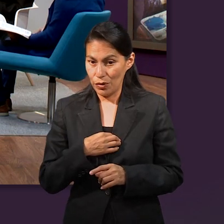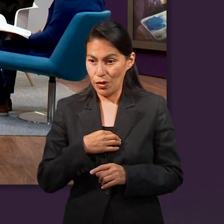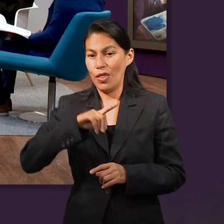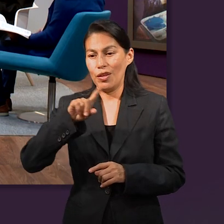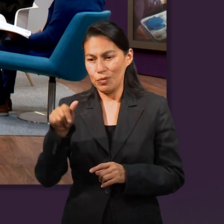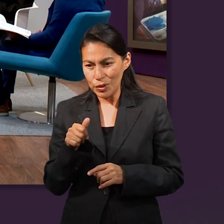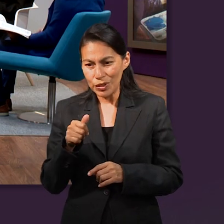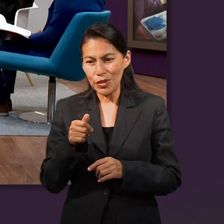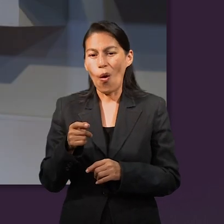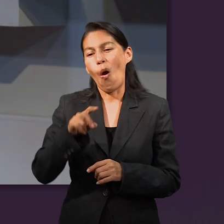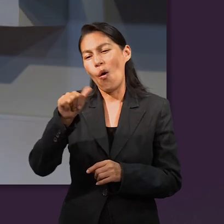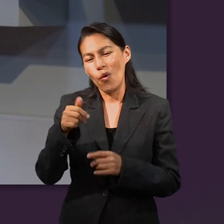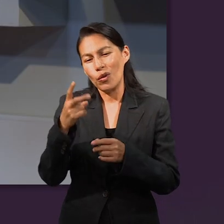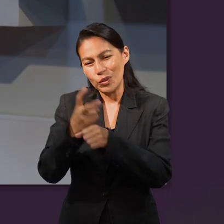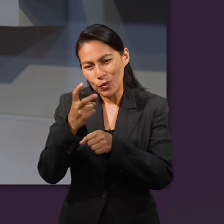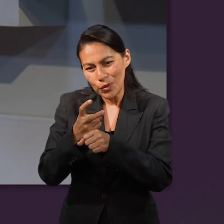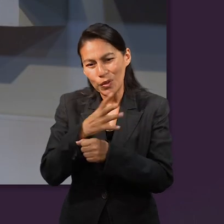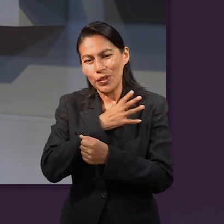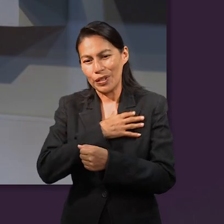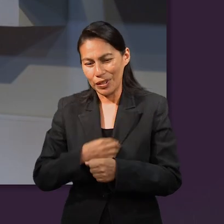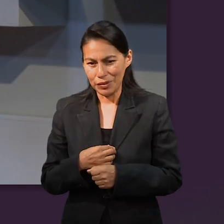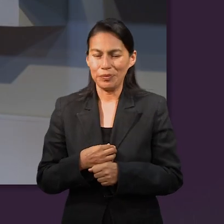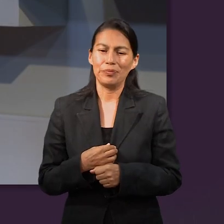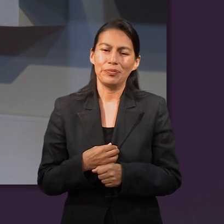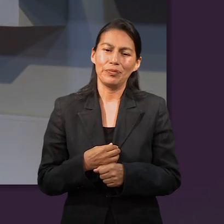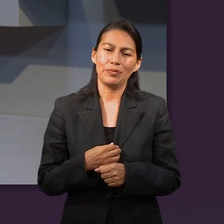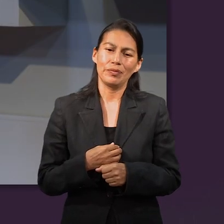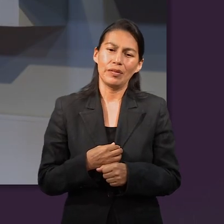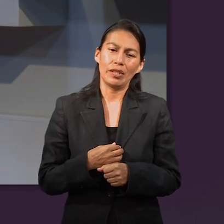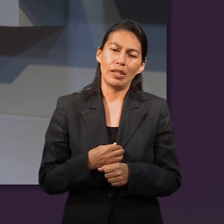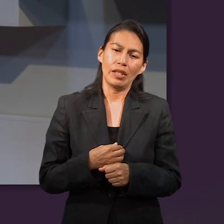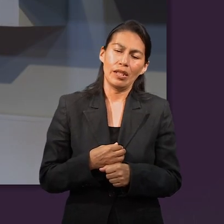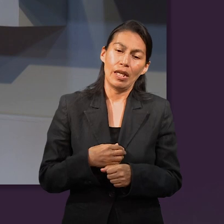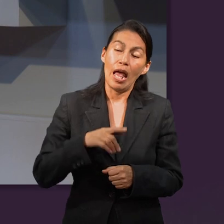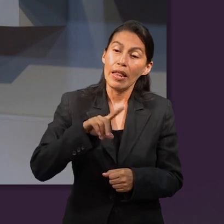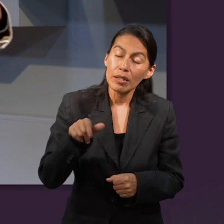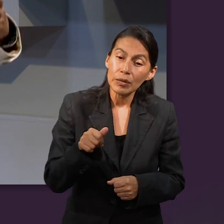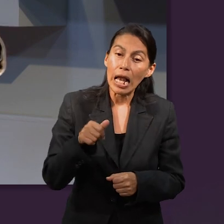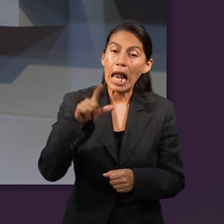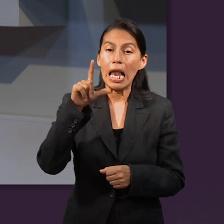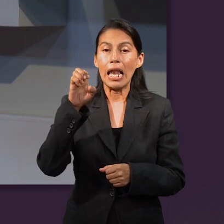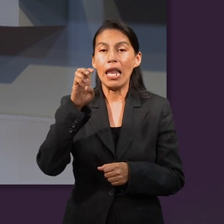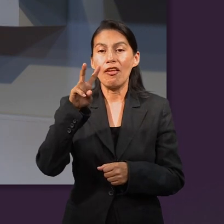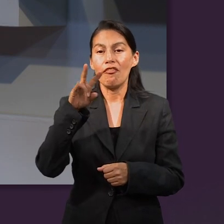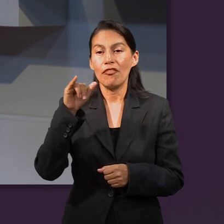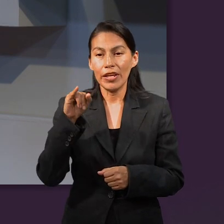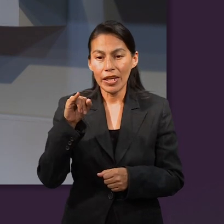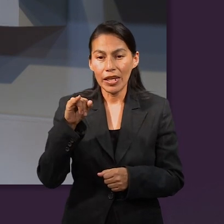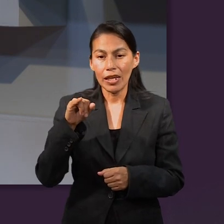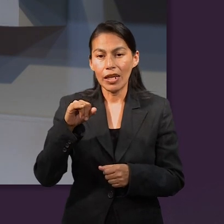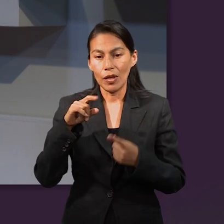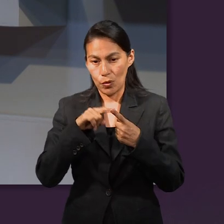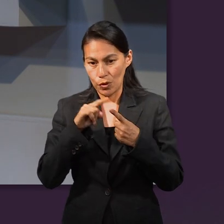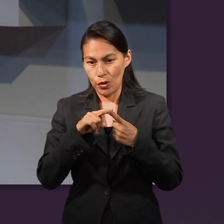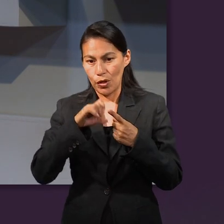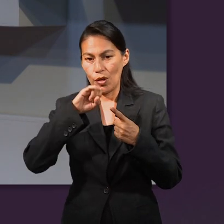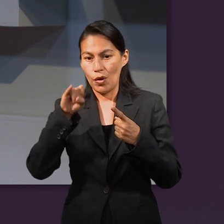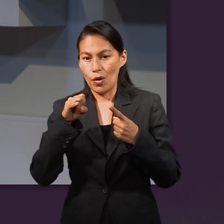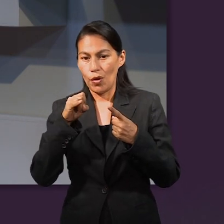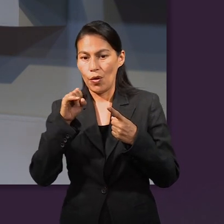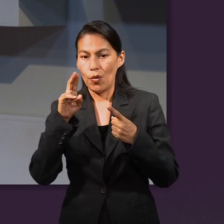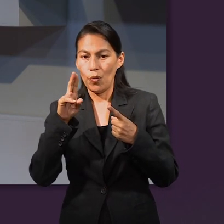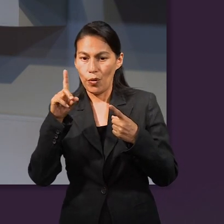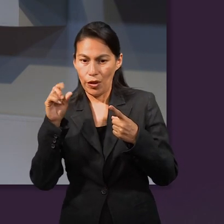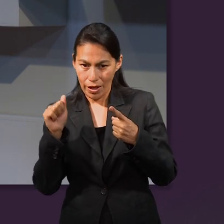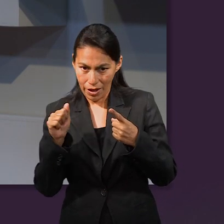primer hijo que nos mencionaba y luego viene otro. Y finalmente, o no finalmente, sino también como parte de los hijos, es Levi, uno de sus